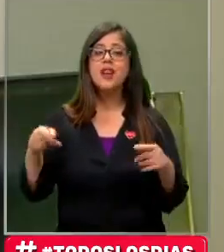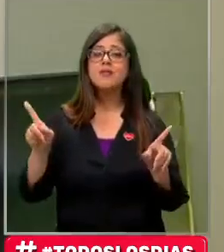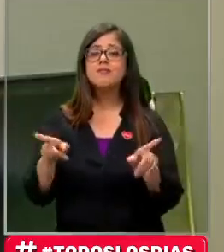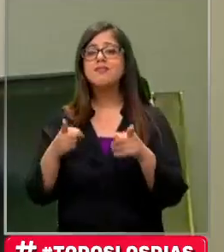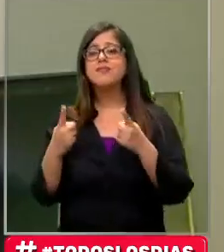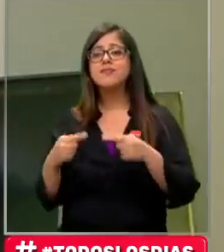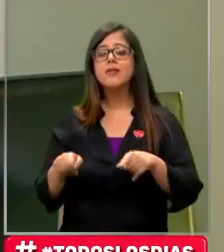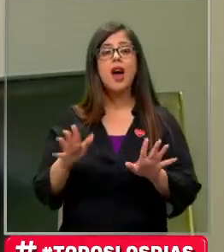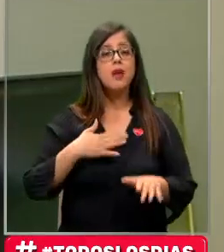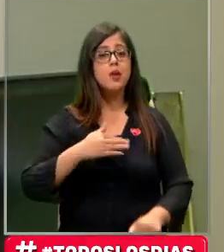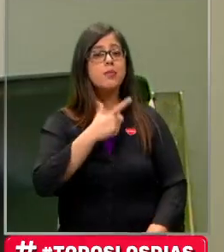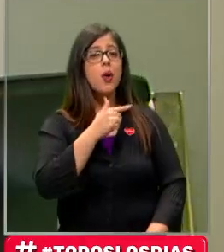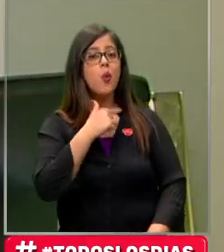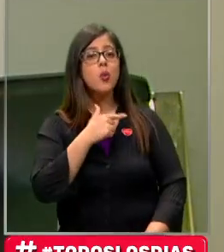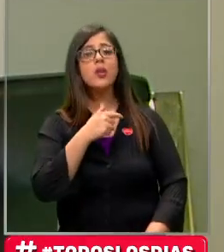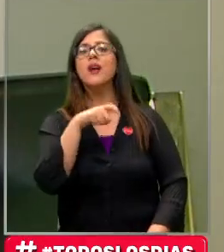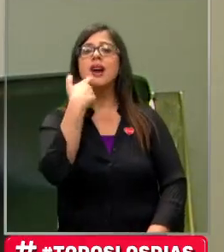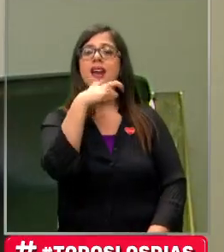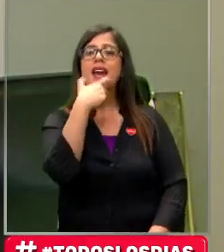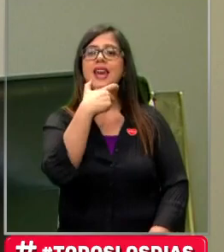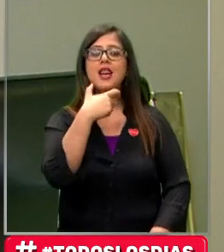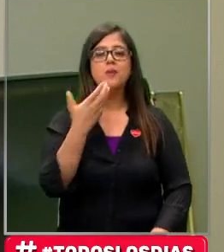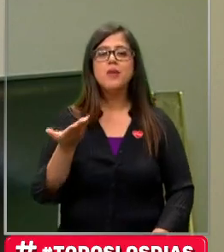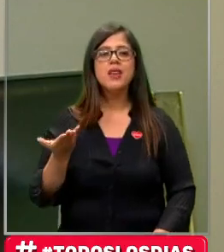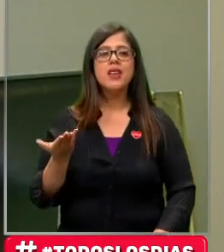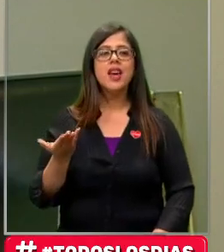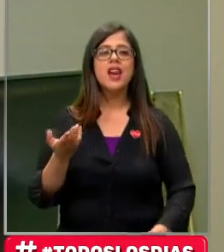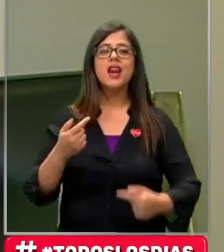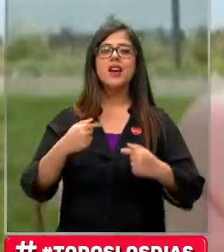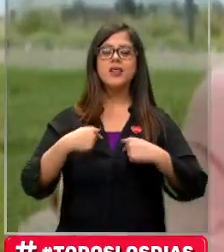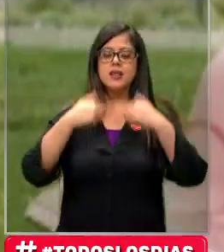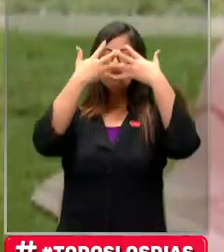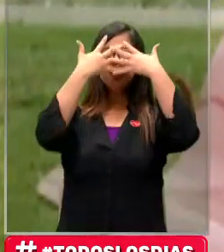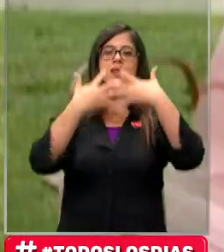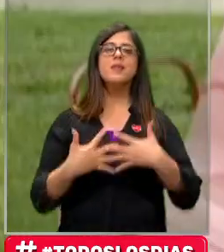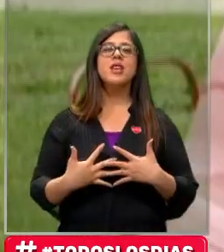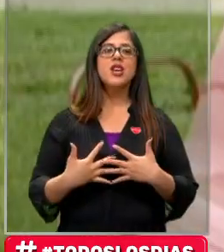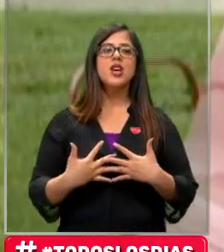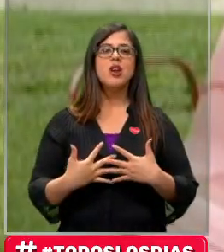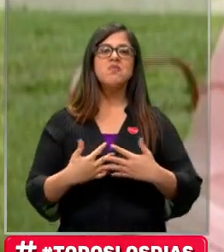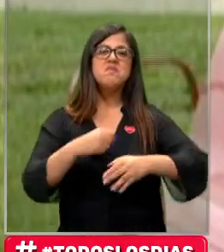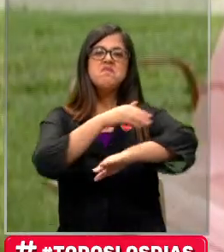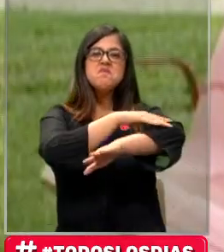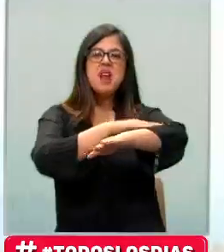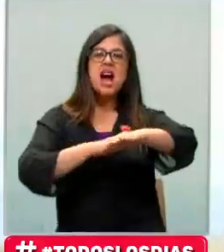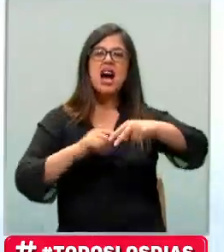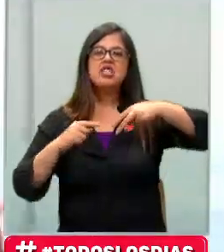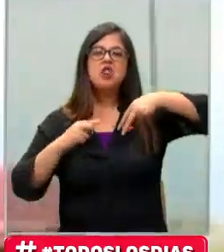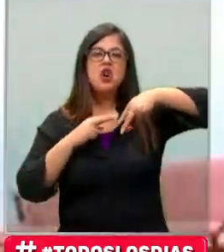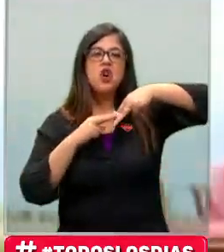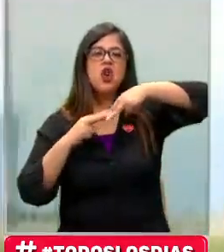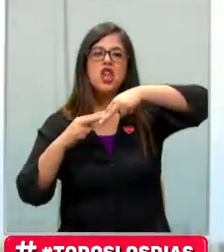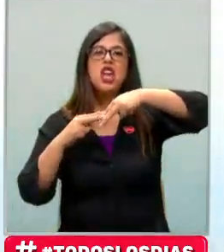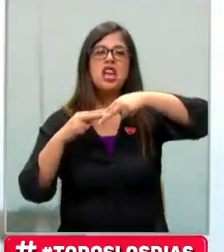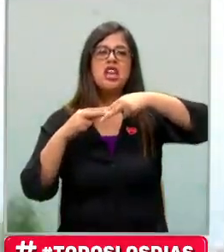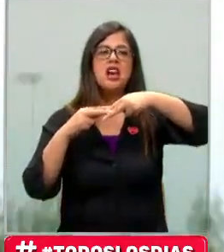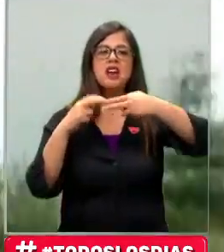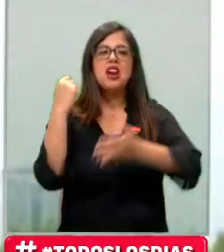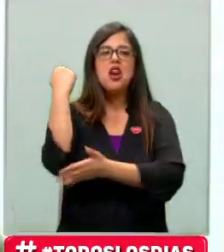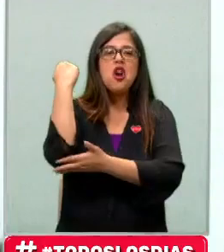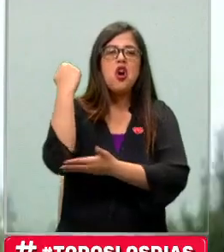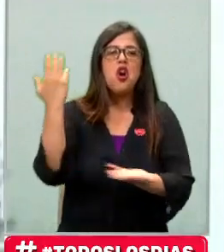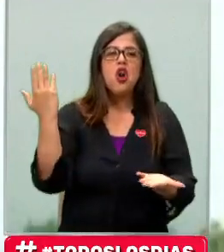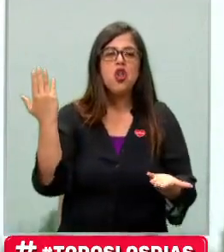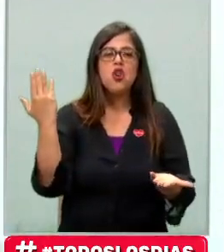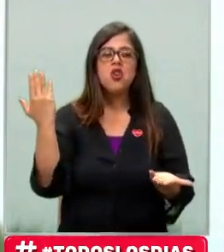Me gusta reírme básicamente de lo que me, de lo que carezco. Ponte tu brazo, rodillas, codo. Ponte tu,